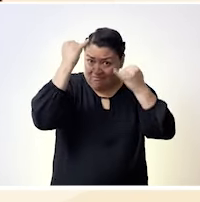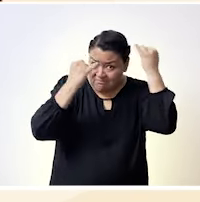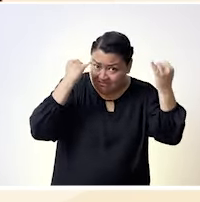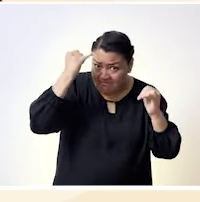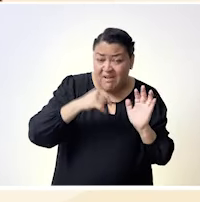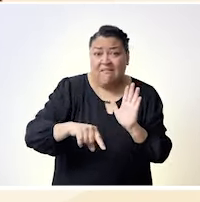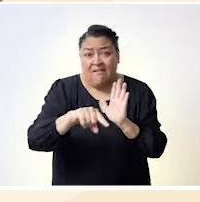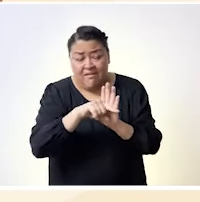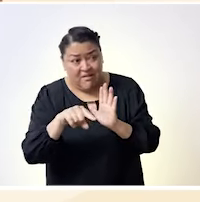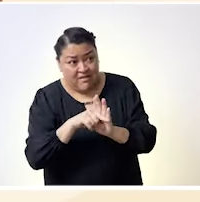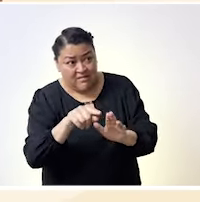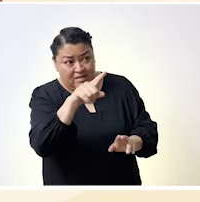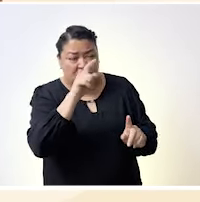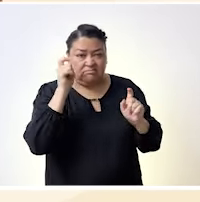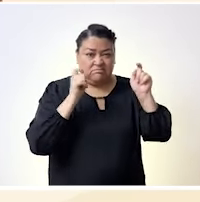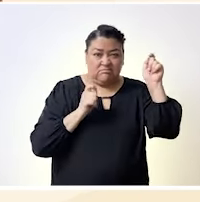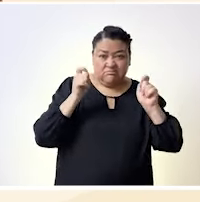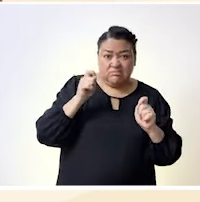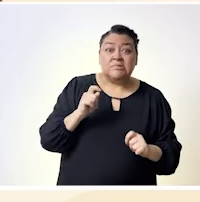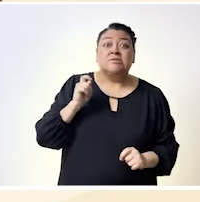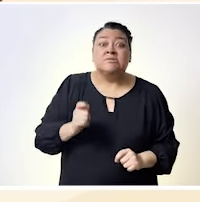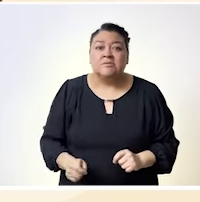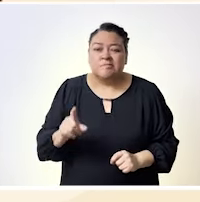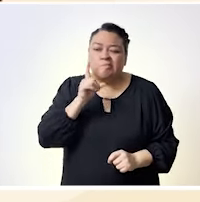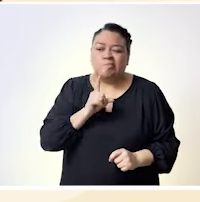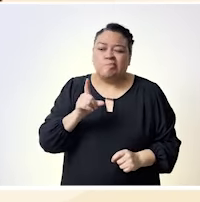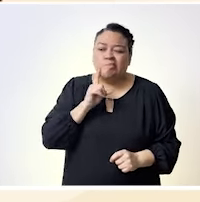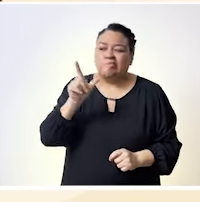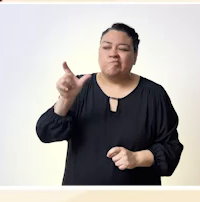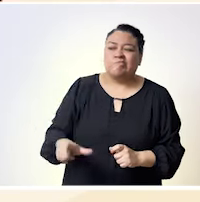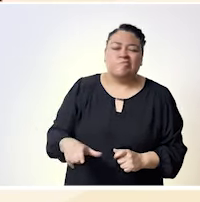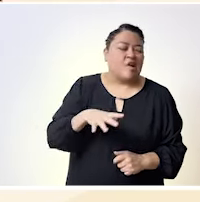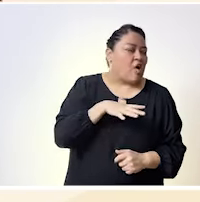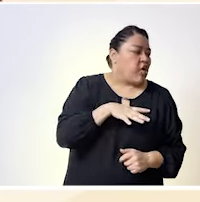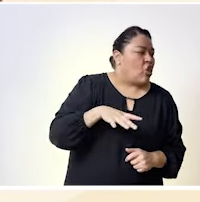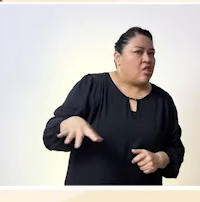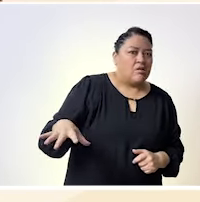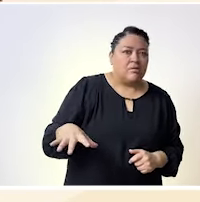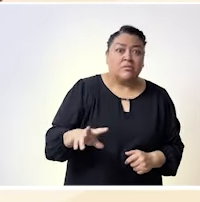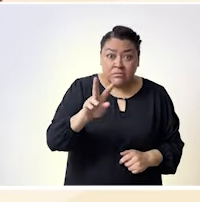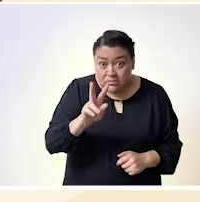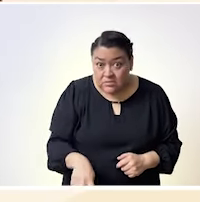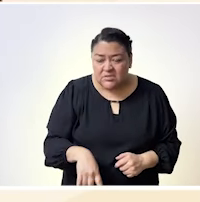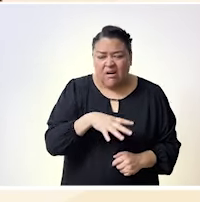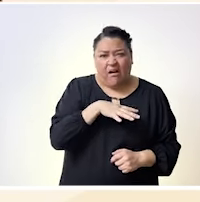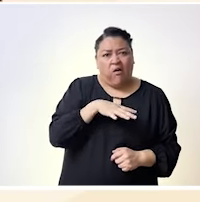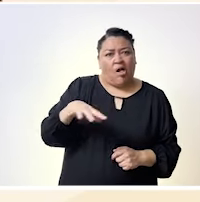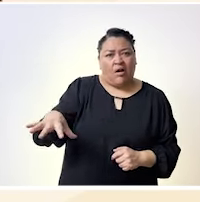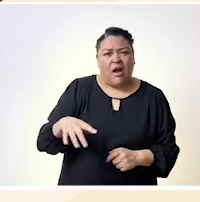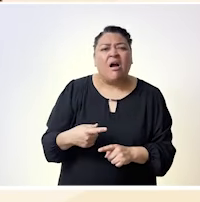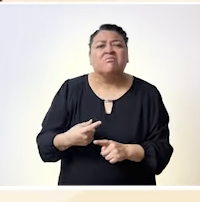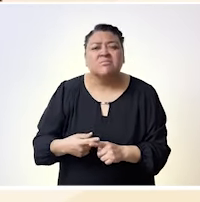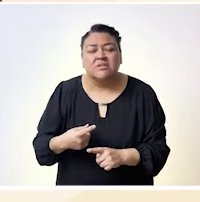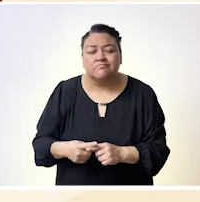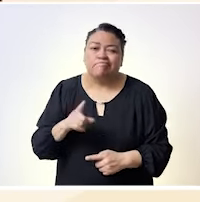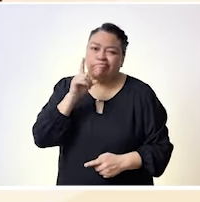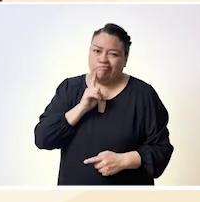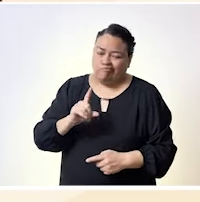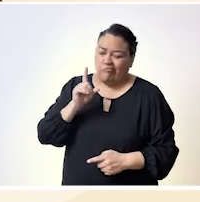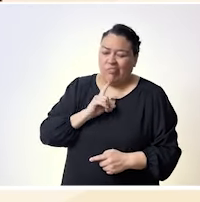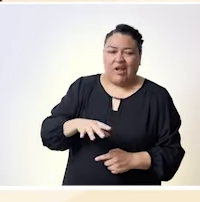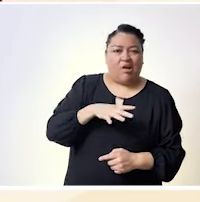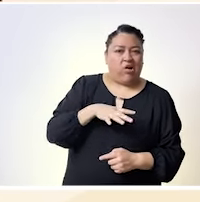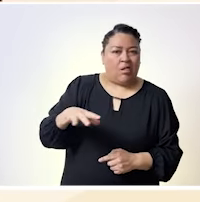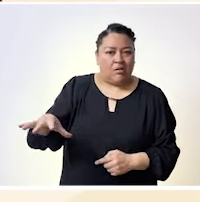estereotipos y de actitudes de rechazo en contra de ciertas personas al interior de nuestra sociedad, una de ellas las